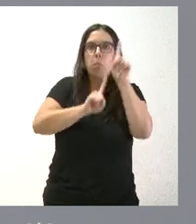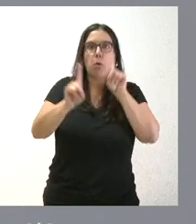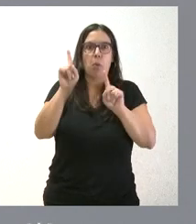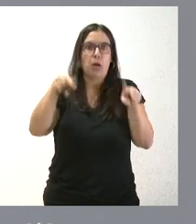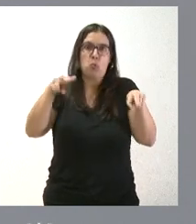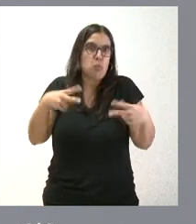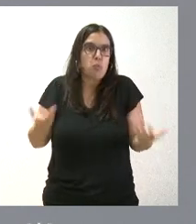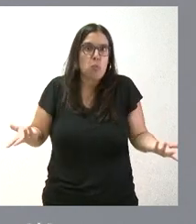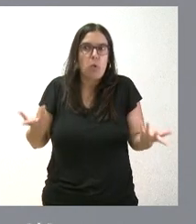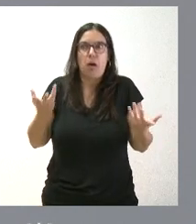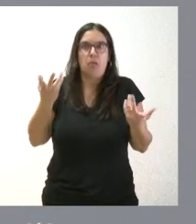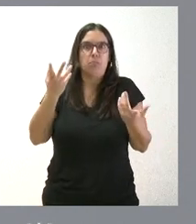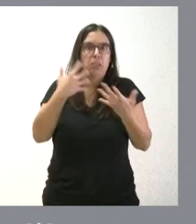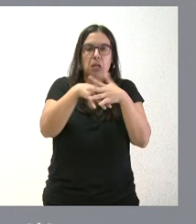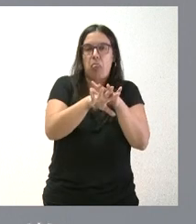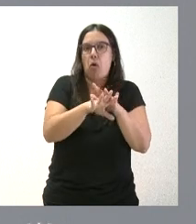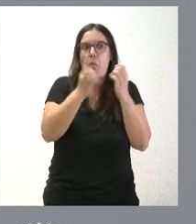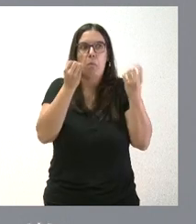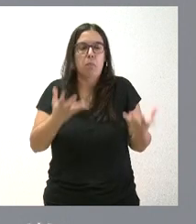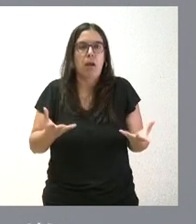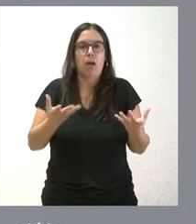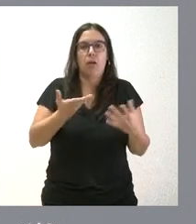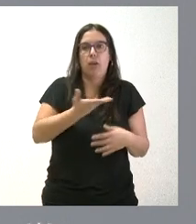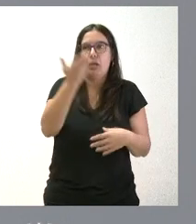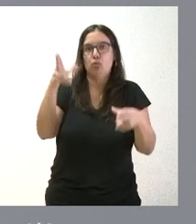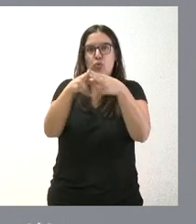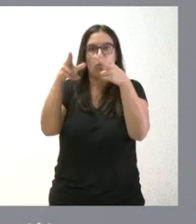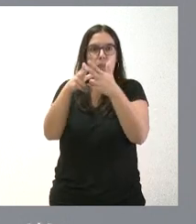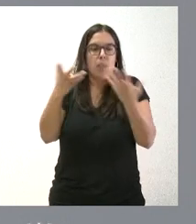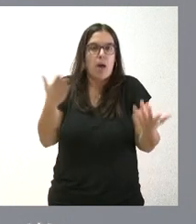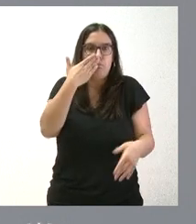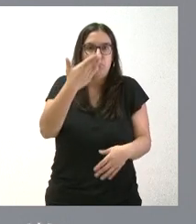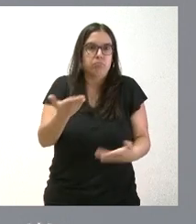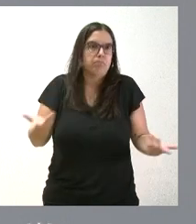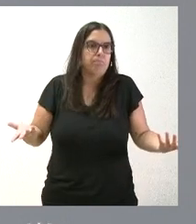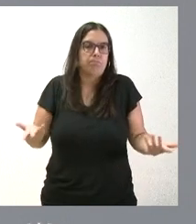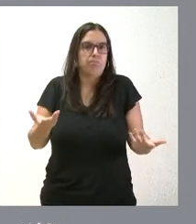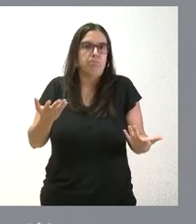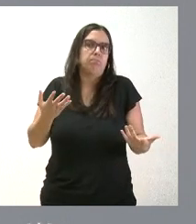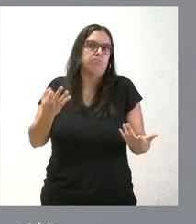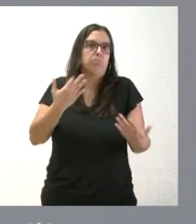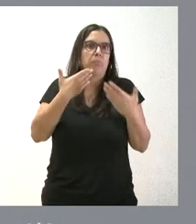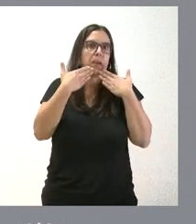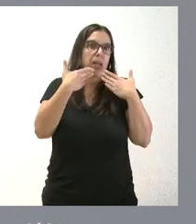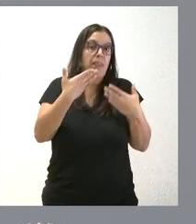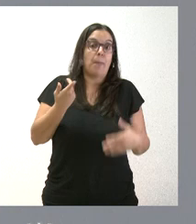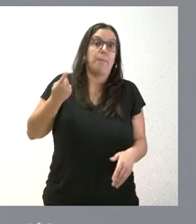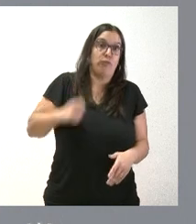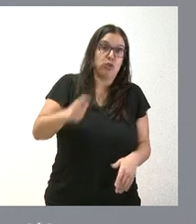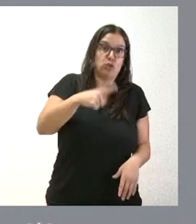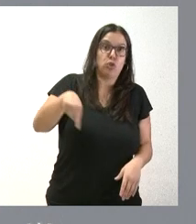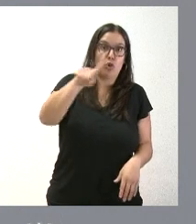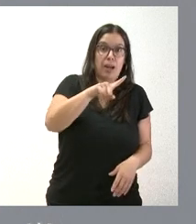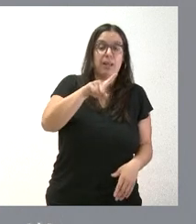problemas de integración con el conjunto de la sociedad y la verdad es que en ese sentido hay que agradecer no solamente a los profesionales